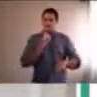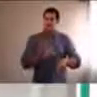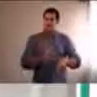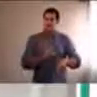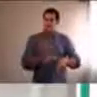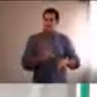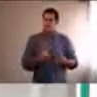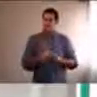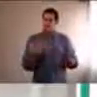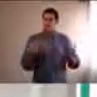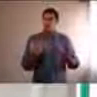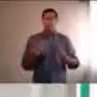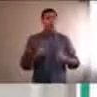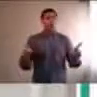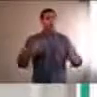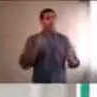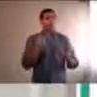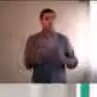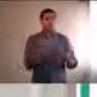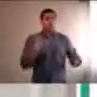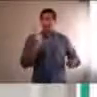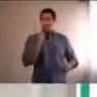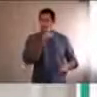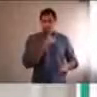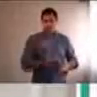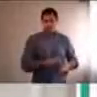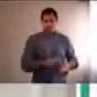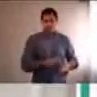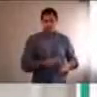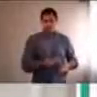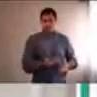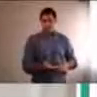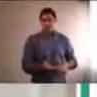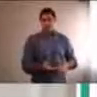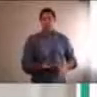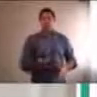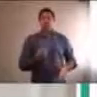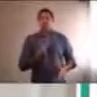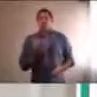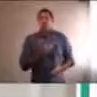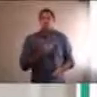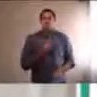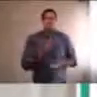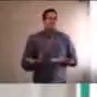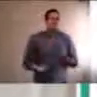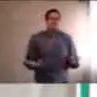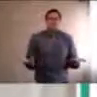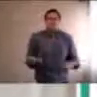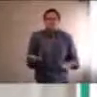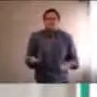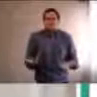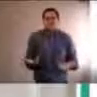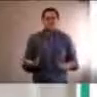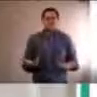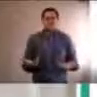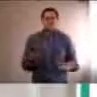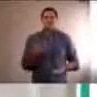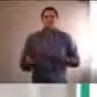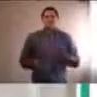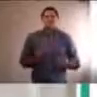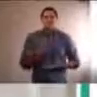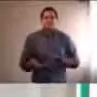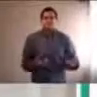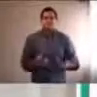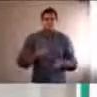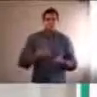prácticamente tiempo. ¿Cómo hacemos entonces, para generar un diálogo, y un espacio de encuentro? ¿Cómo